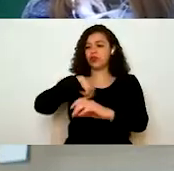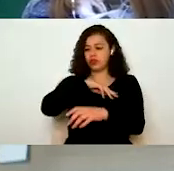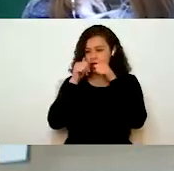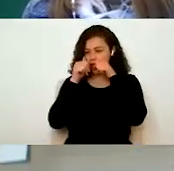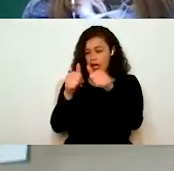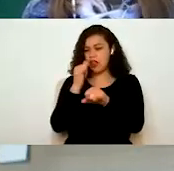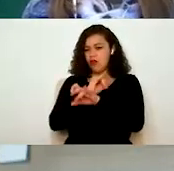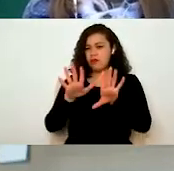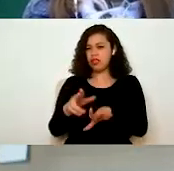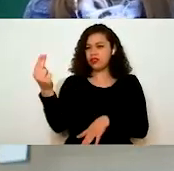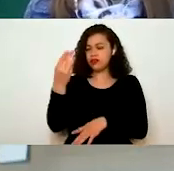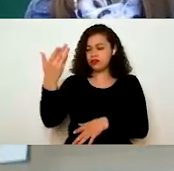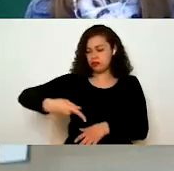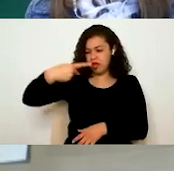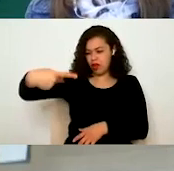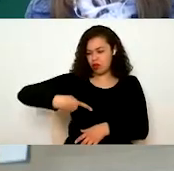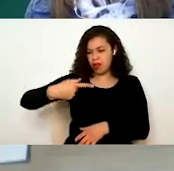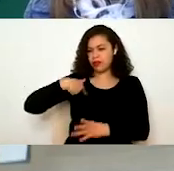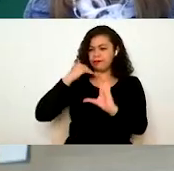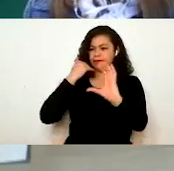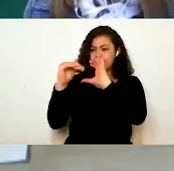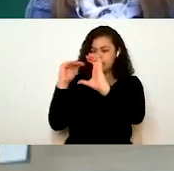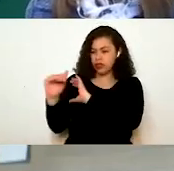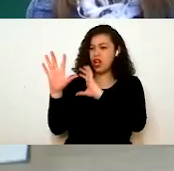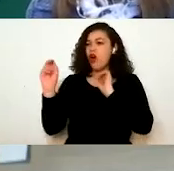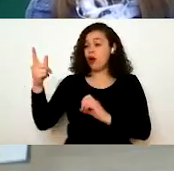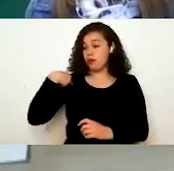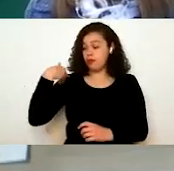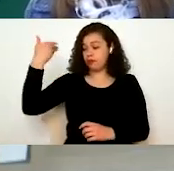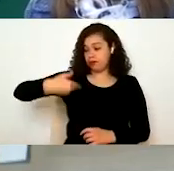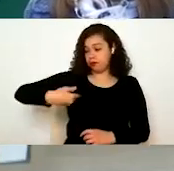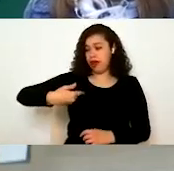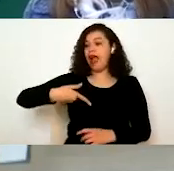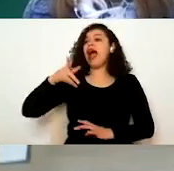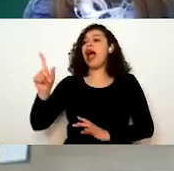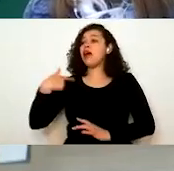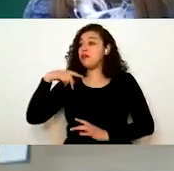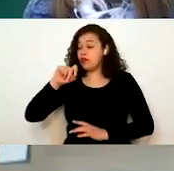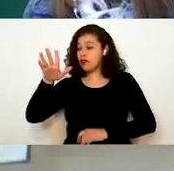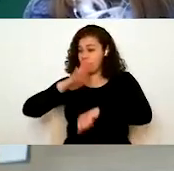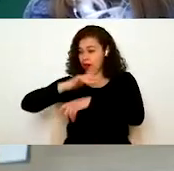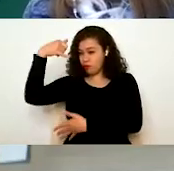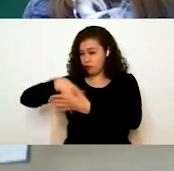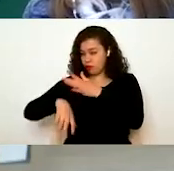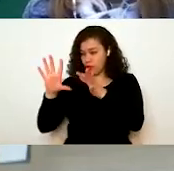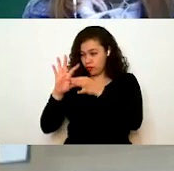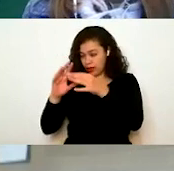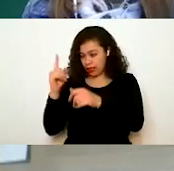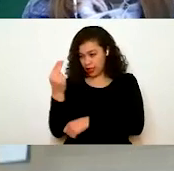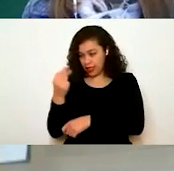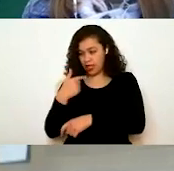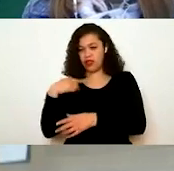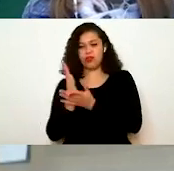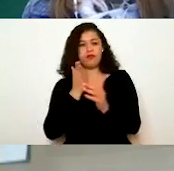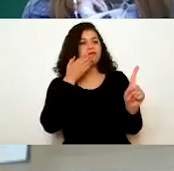información requerida o en su caso canalizando la solicitud al área especializada correspondiente para solventarla con la finalidad de que